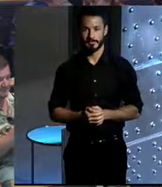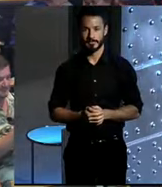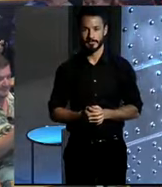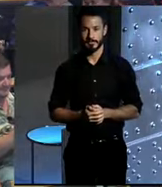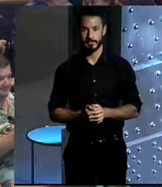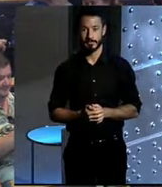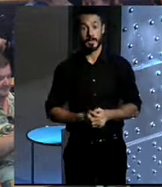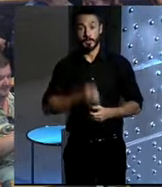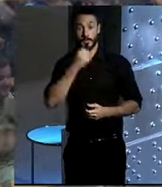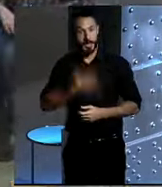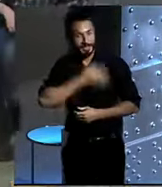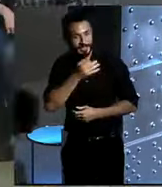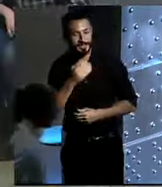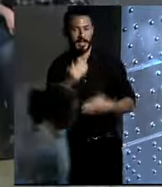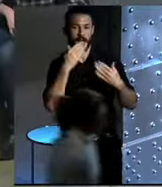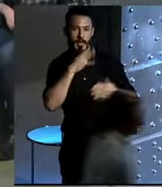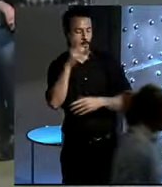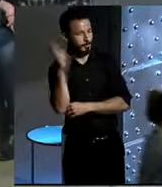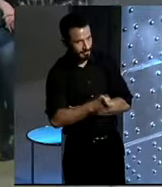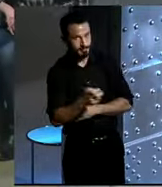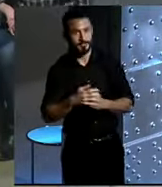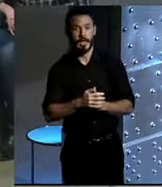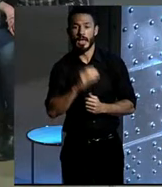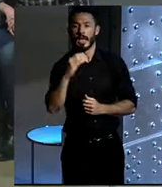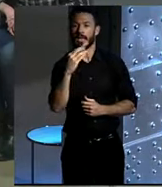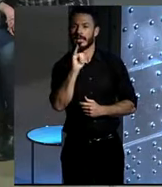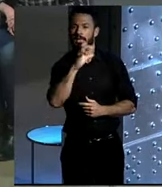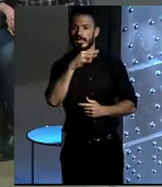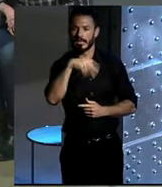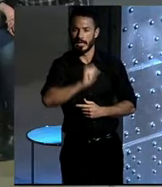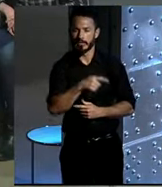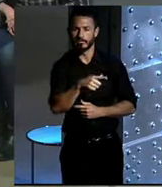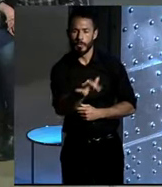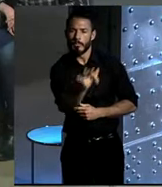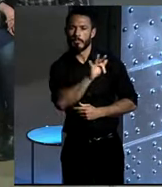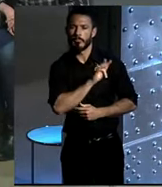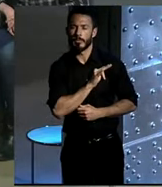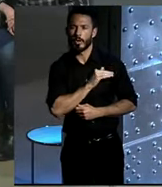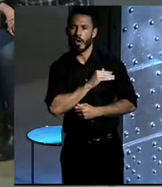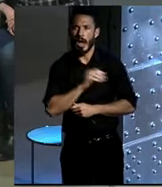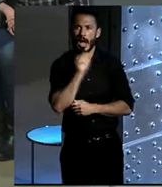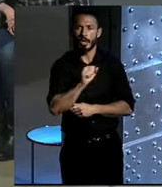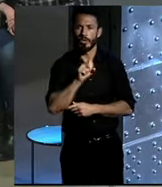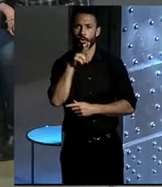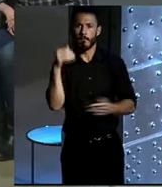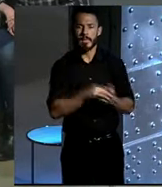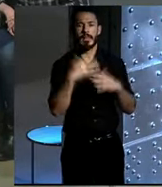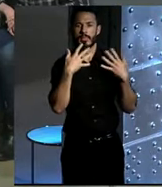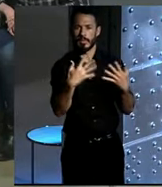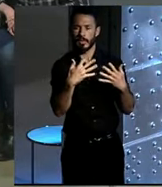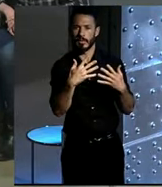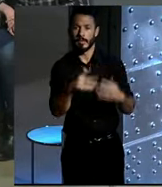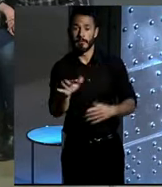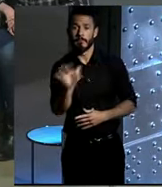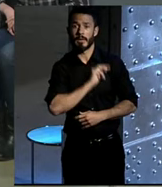Pues muy buenas tardes, muchísimas gracias por venir. Buenas tardes. Cristina, a ti te dieron un premio, creo que fue en 2010. Recibías el octavo